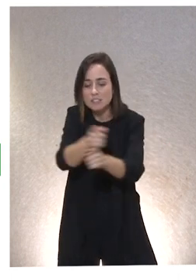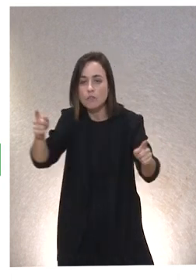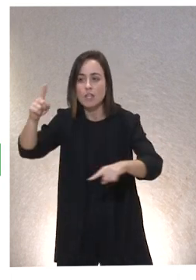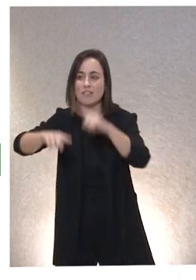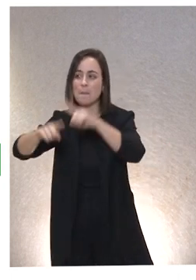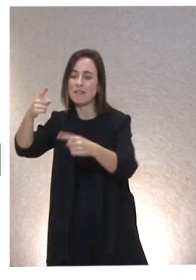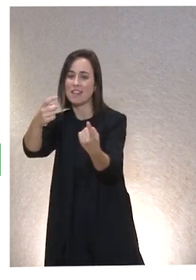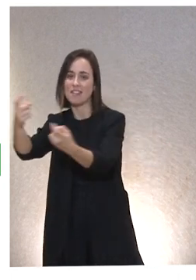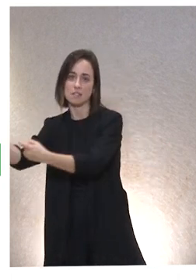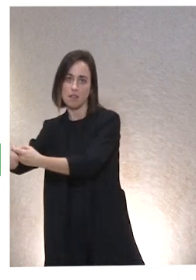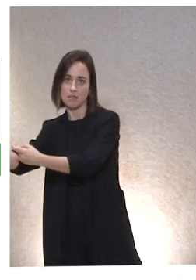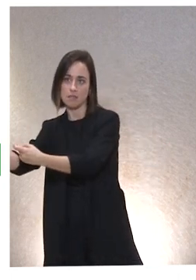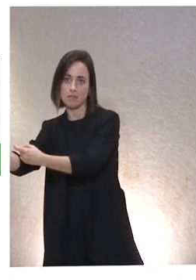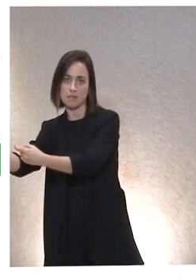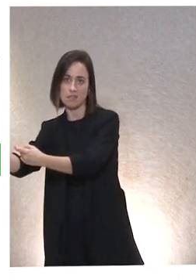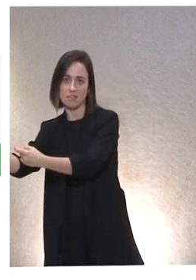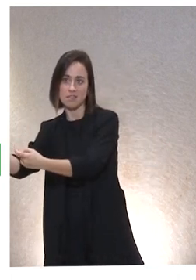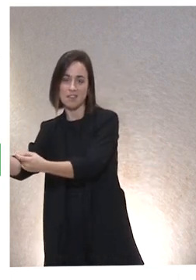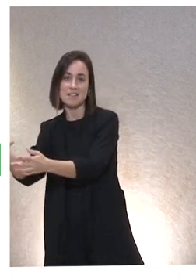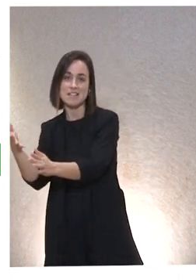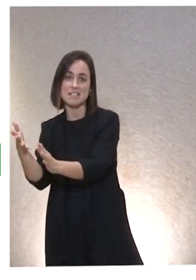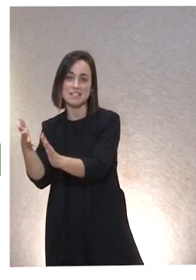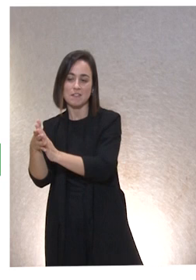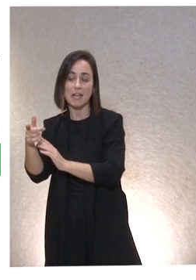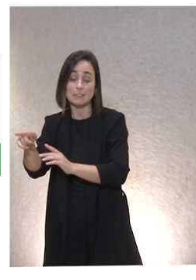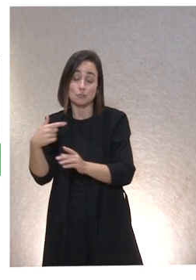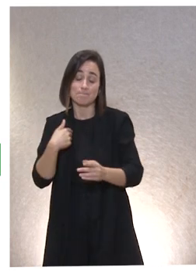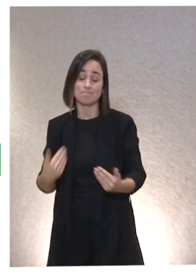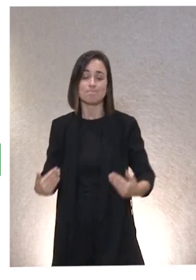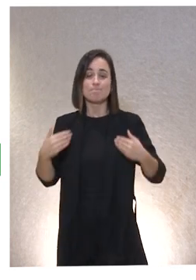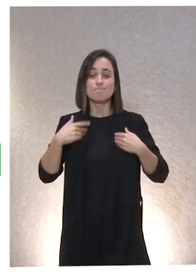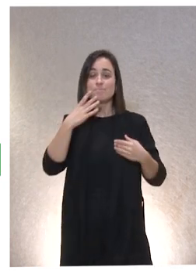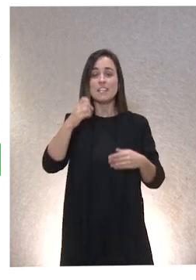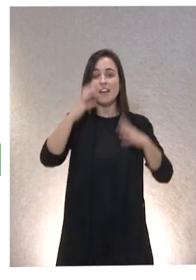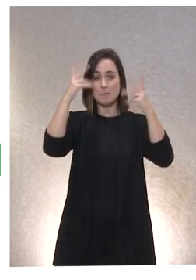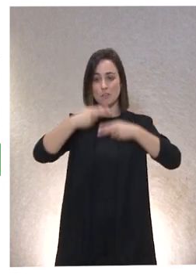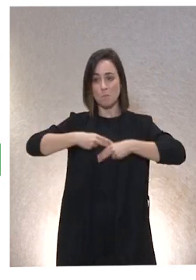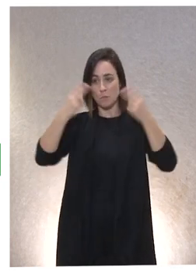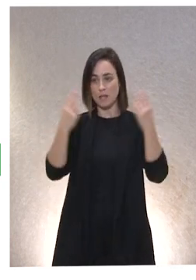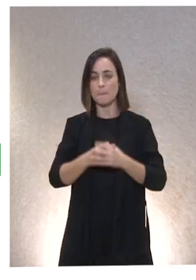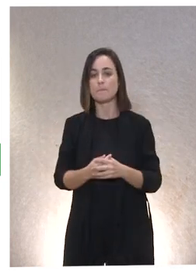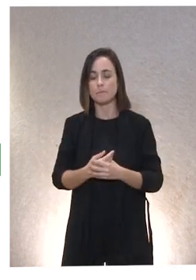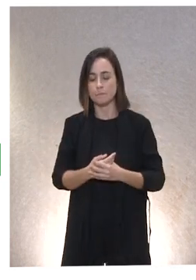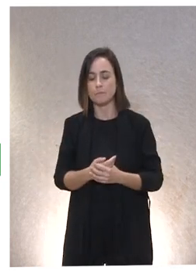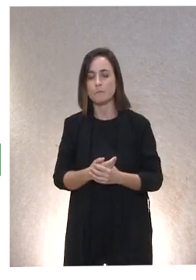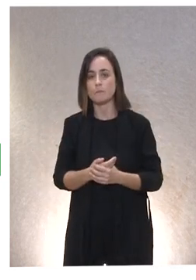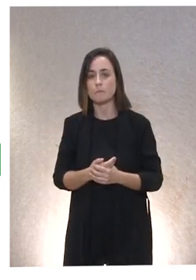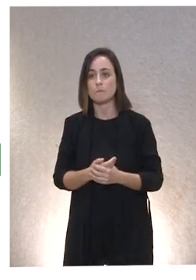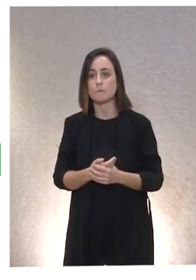Bueno, eso corresponde, en principio, a las instituciones públicas. Y la última consideración en este apartado,